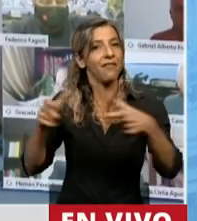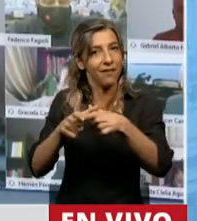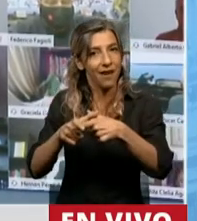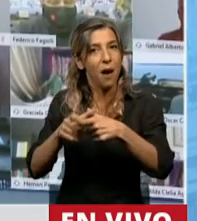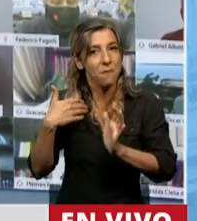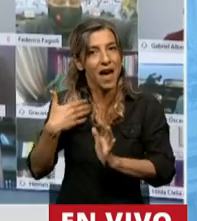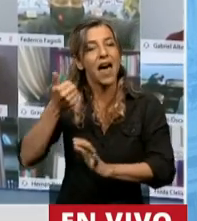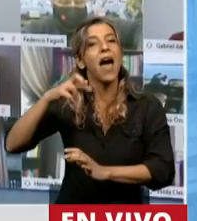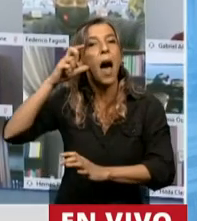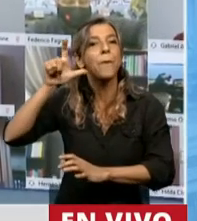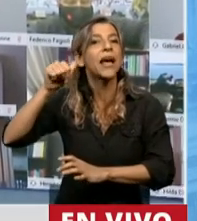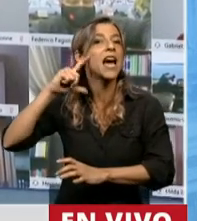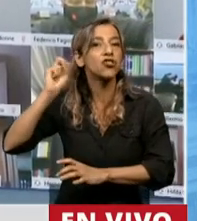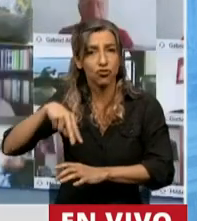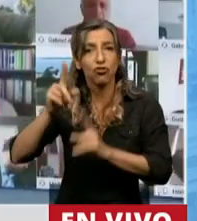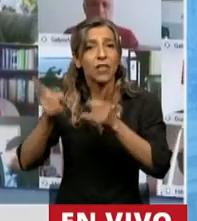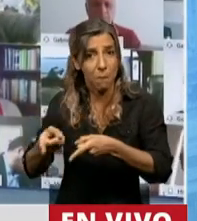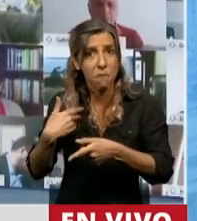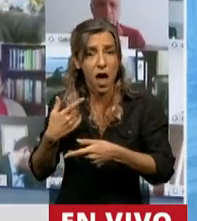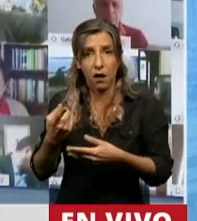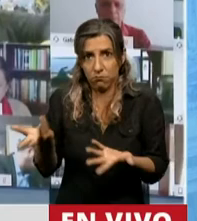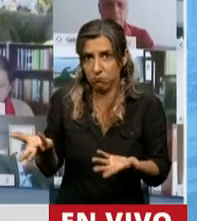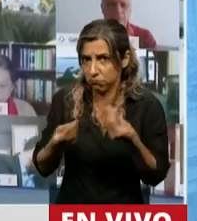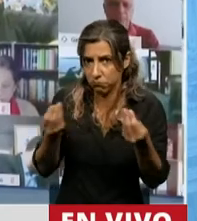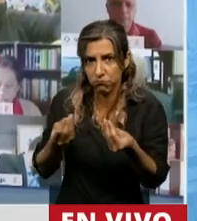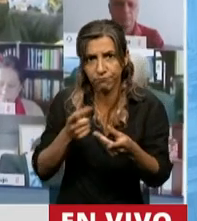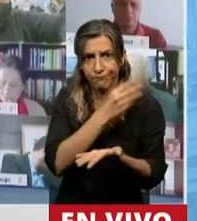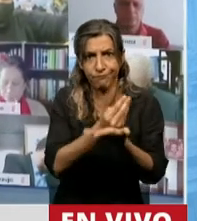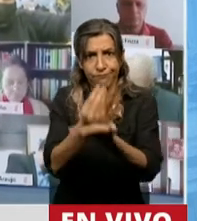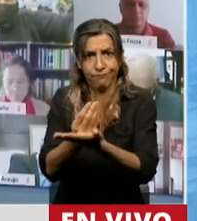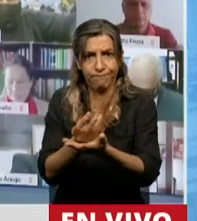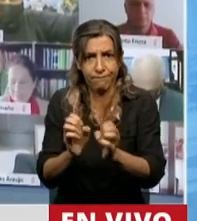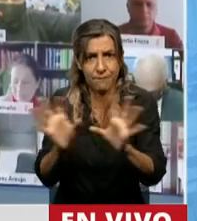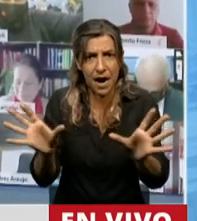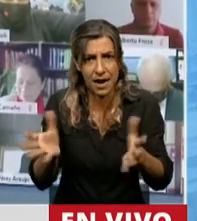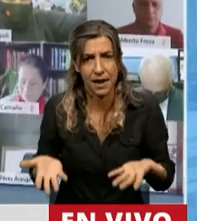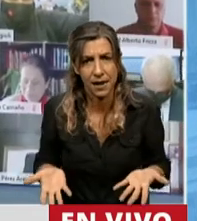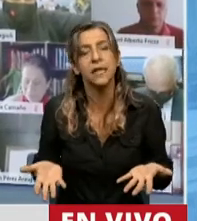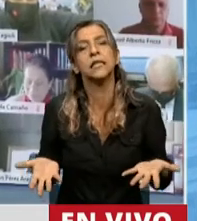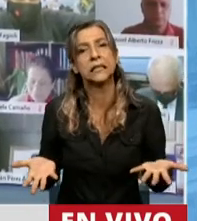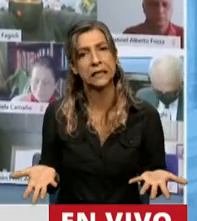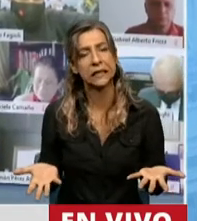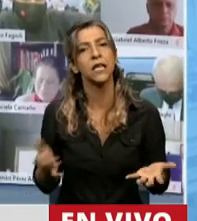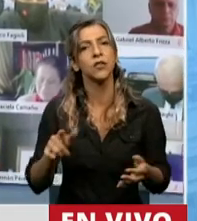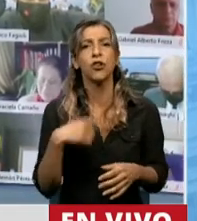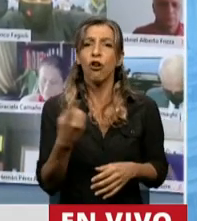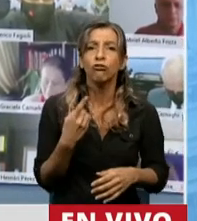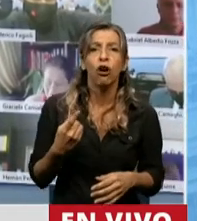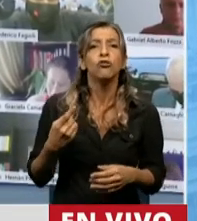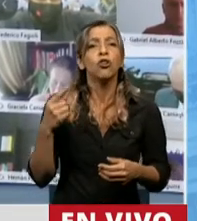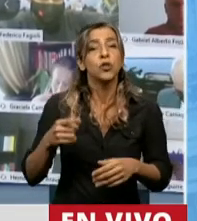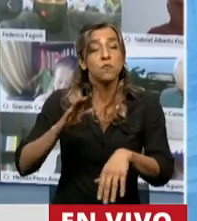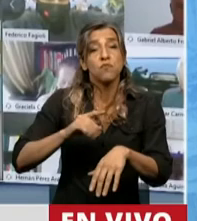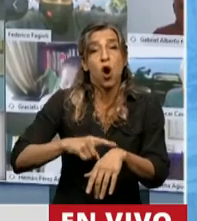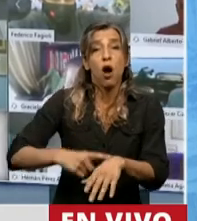donde esos jueces estaban trasladados indebidamente. Así y todo, nos pasamos escuchando desde esa